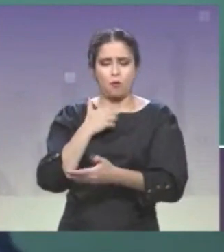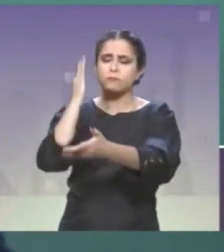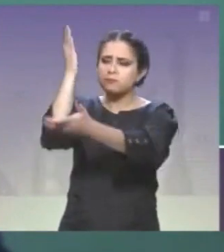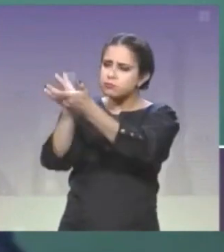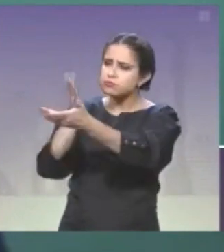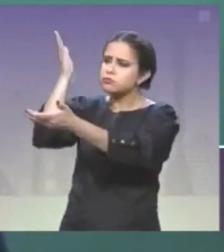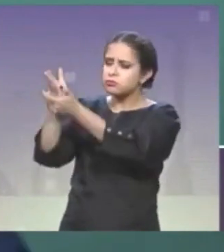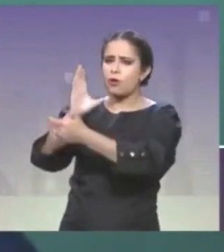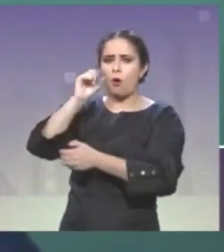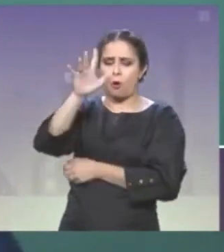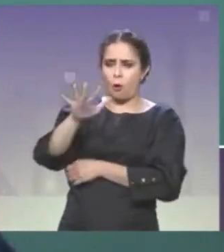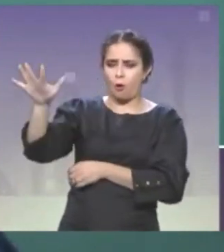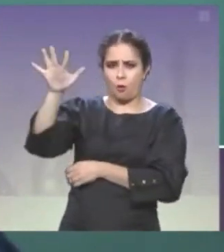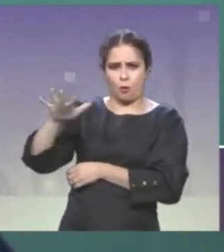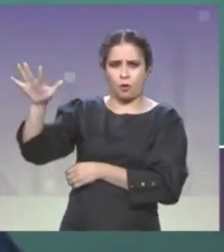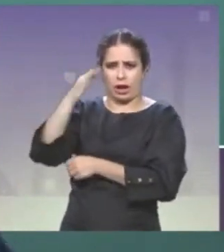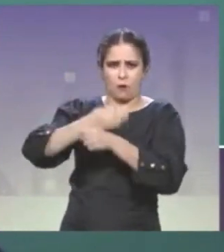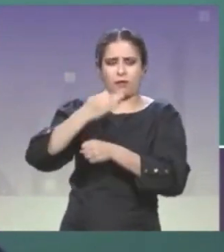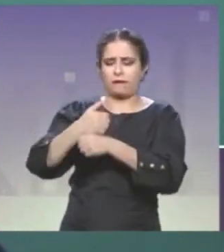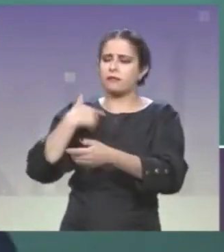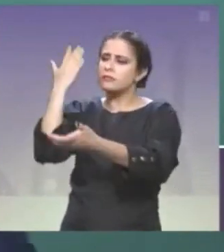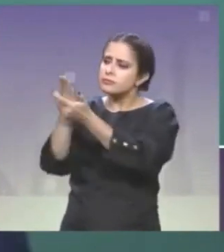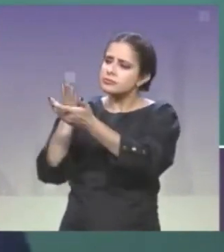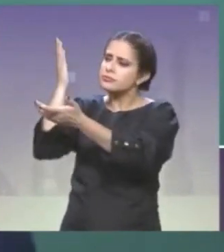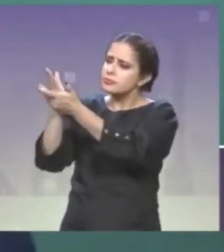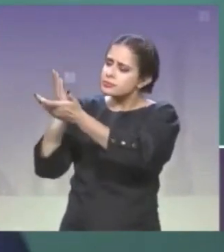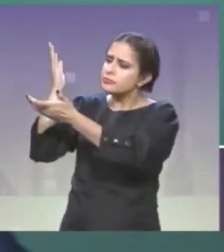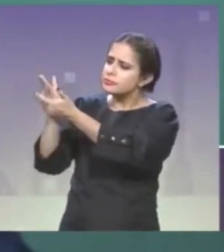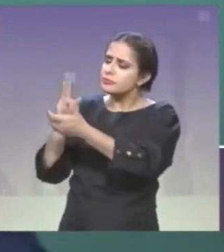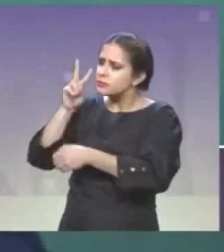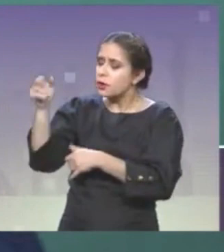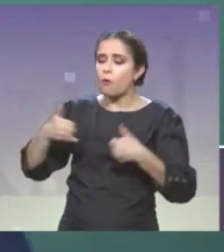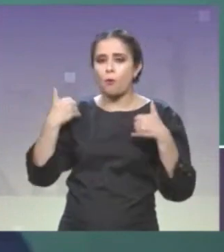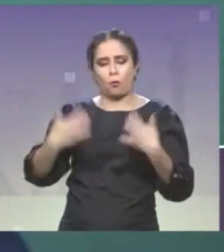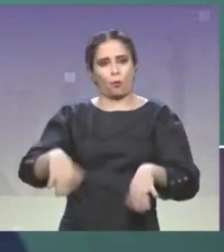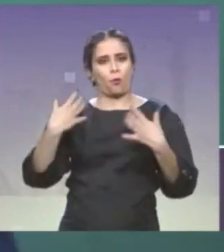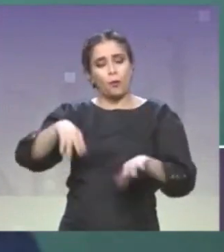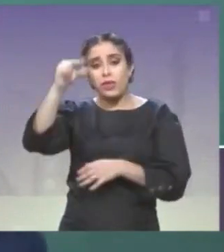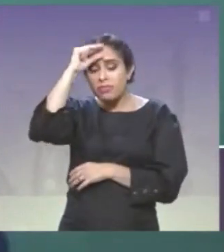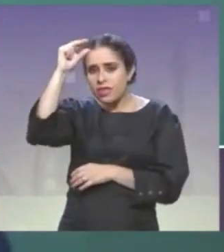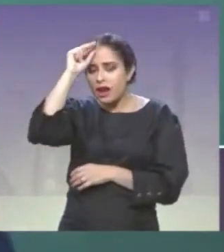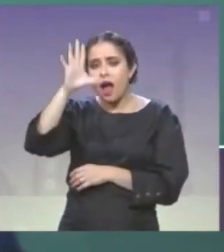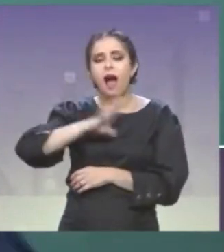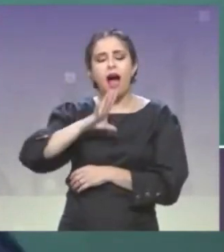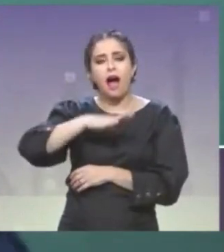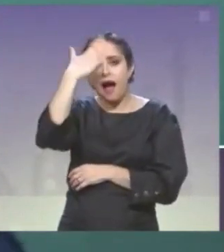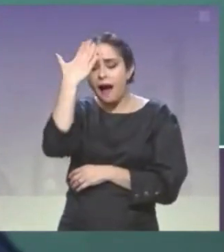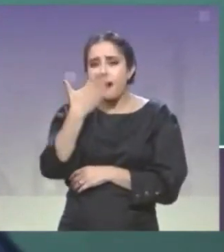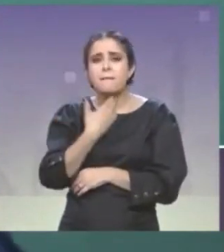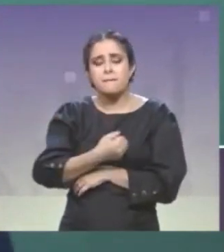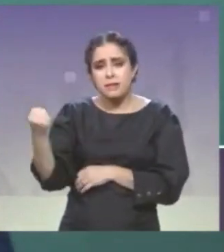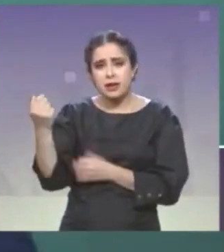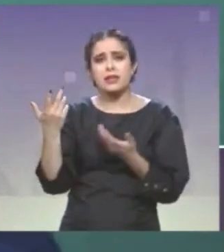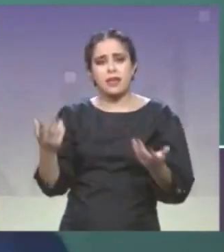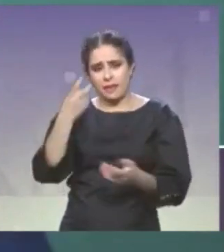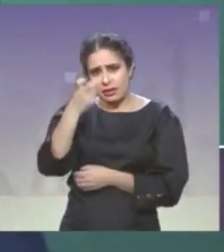llevado a cabo en las colonias que hasta hoy llevo, los jóvenes son brillantes, son talentosos y ellos a final de cuentas se